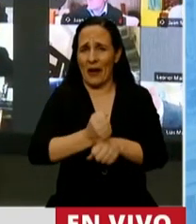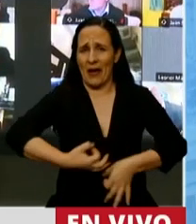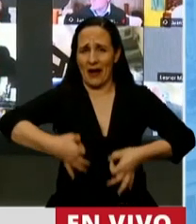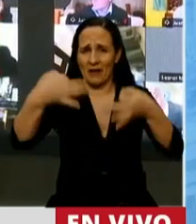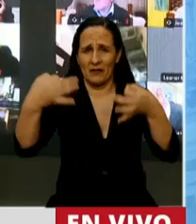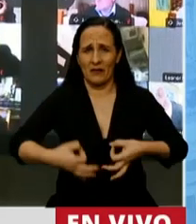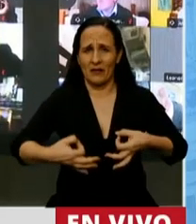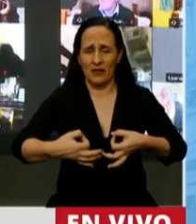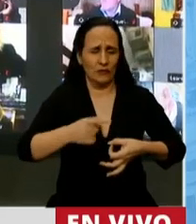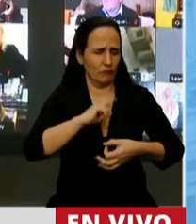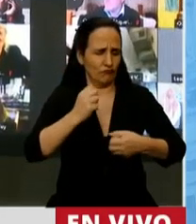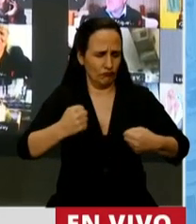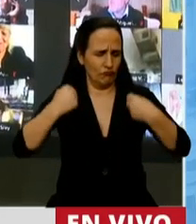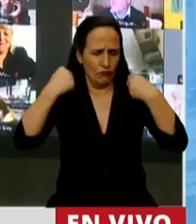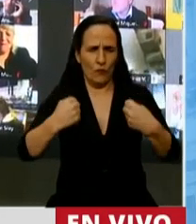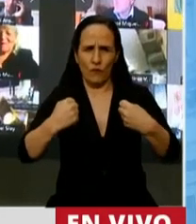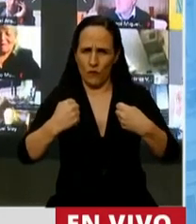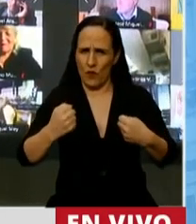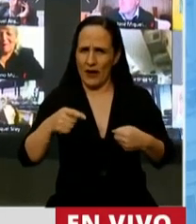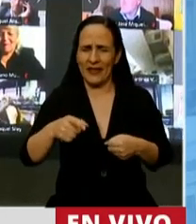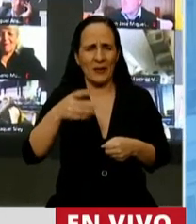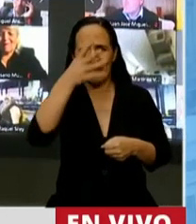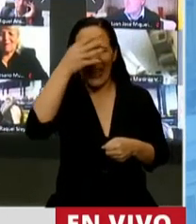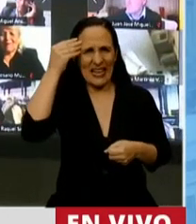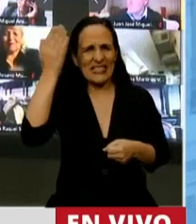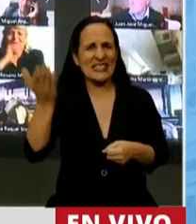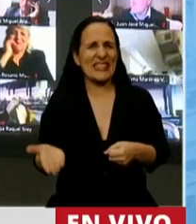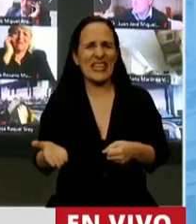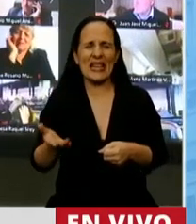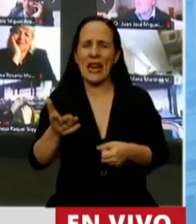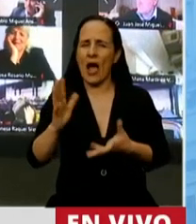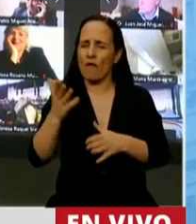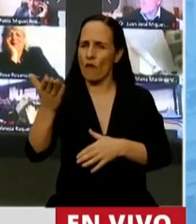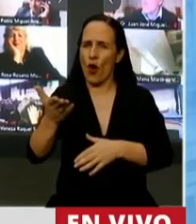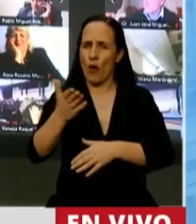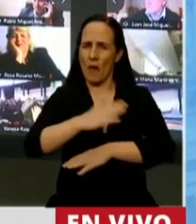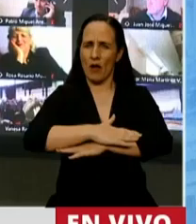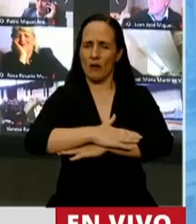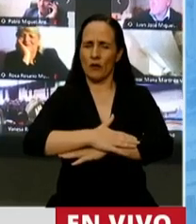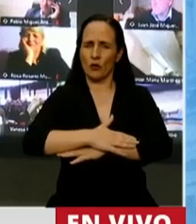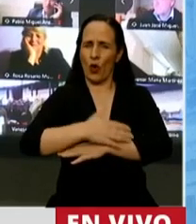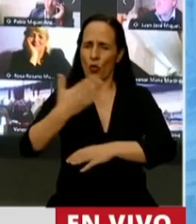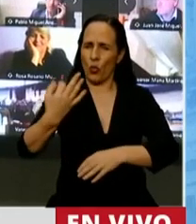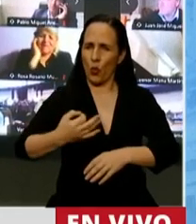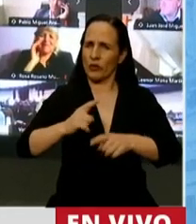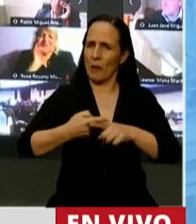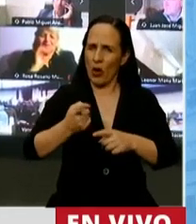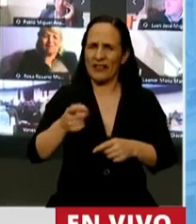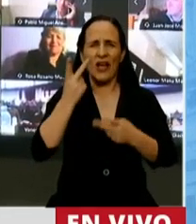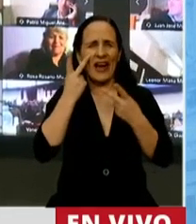así, argentinos y argentinas. El pueblo argentino está en medio de una pandemia. La